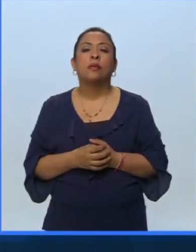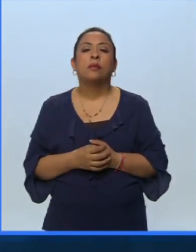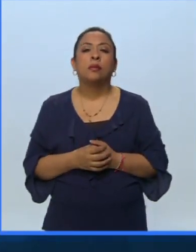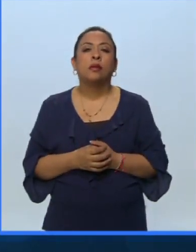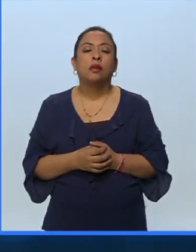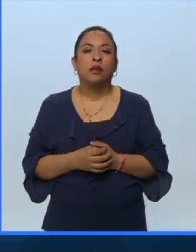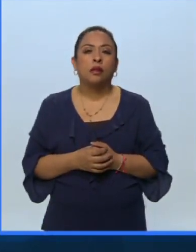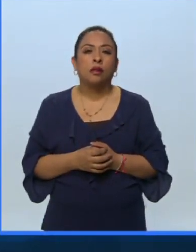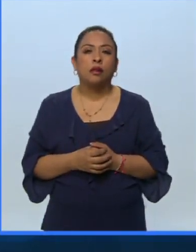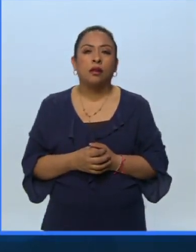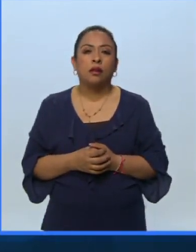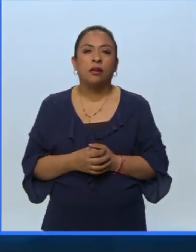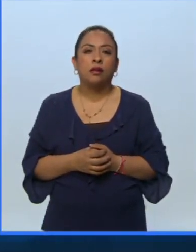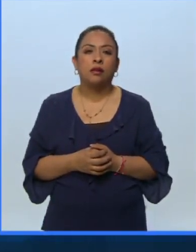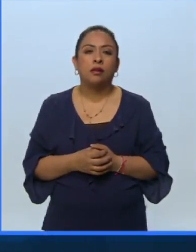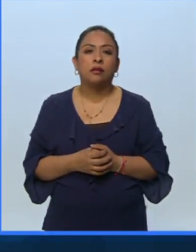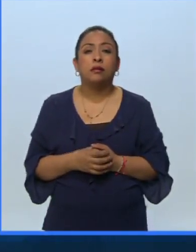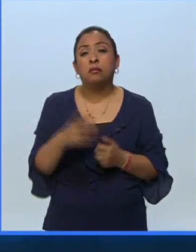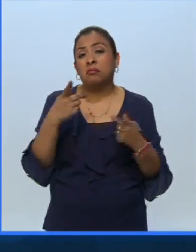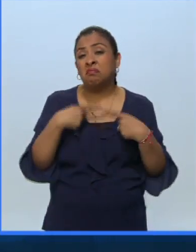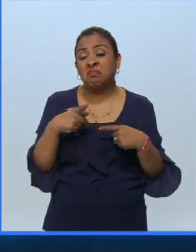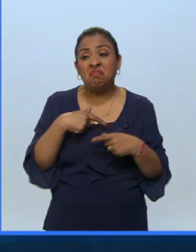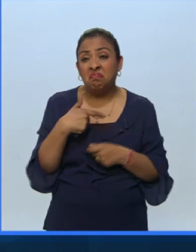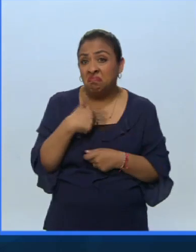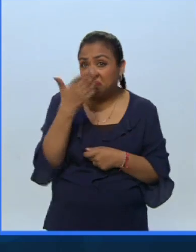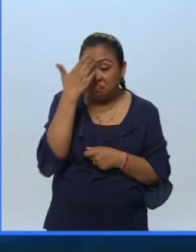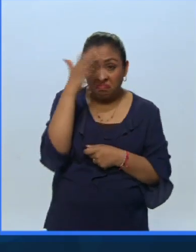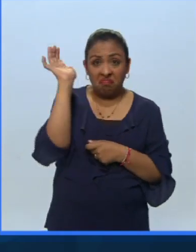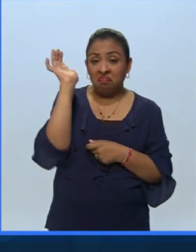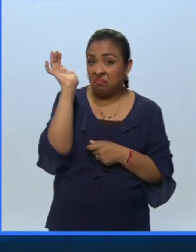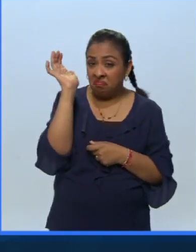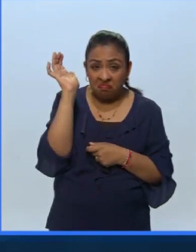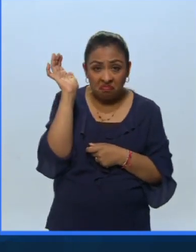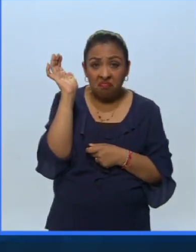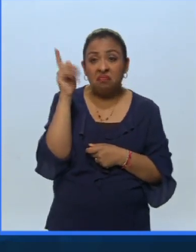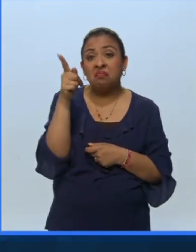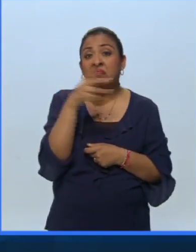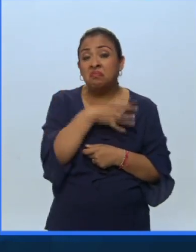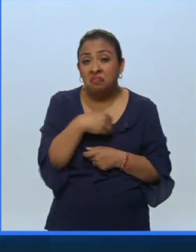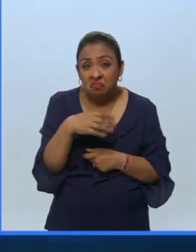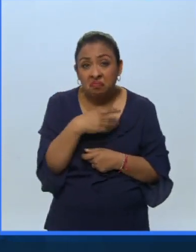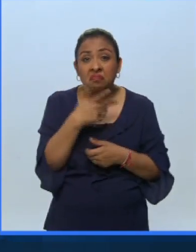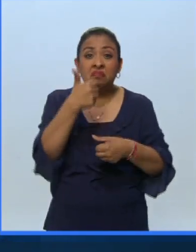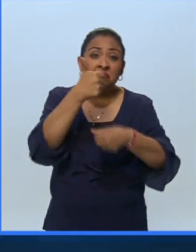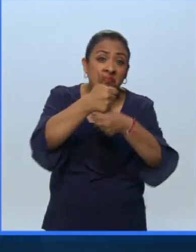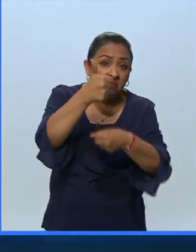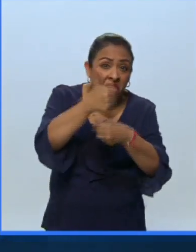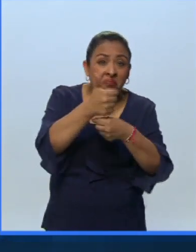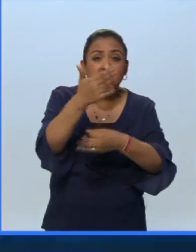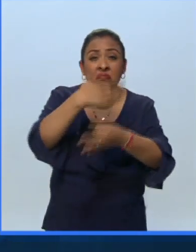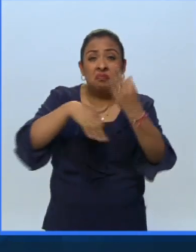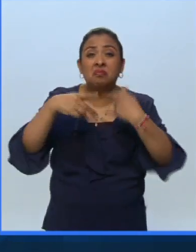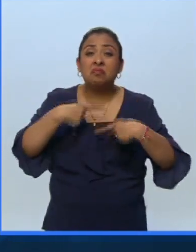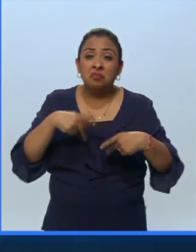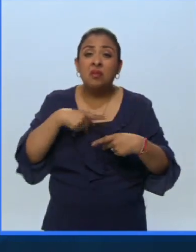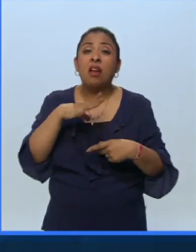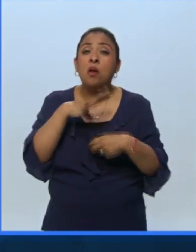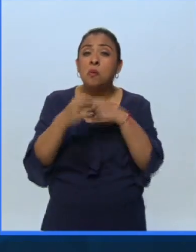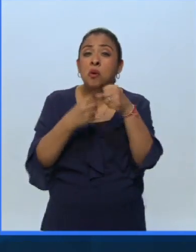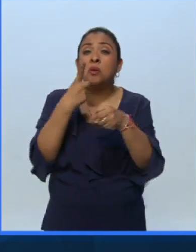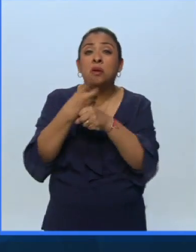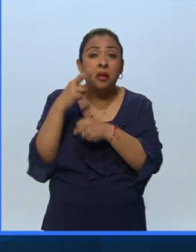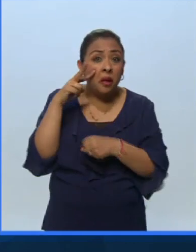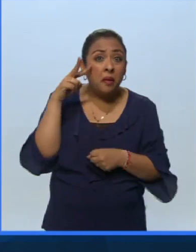que gente que no conoces, que tus hijos, que tus abuelos que todo el mundo tenga la oportunidad de ver